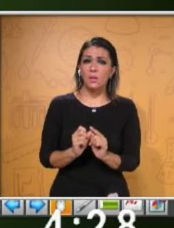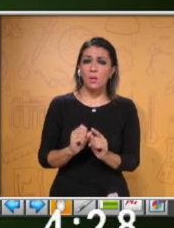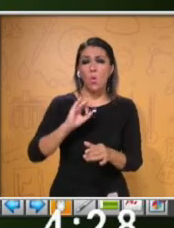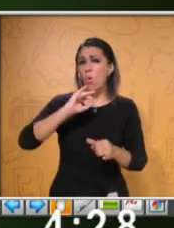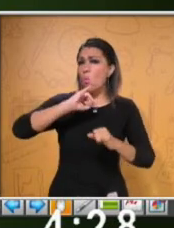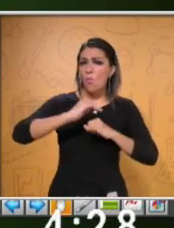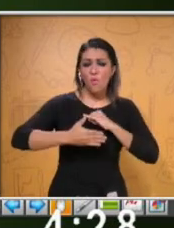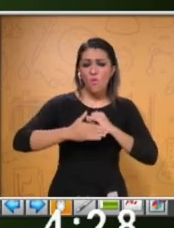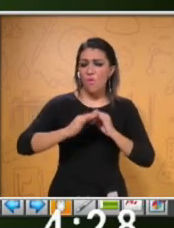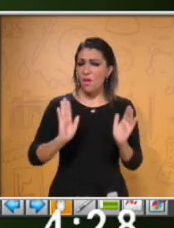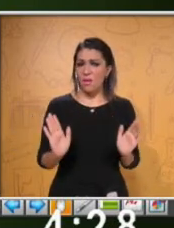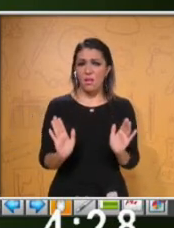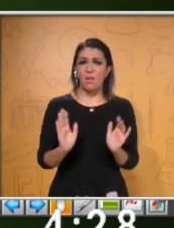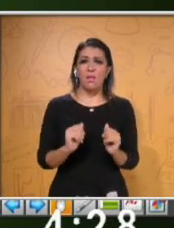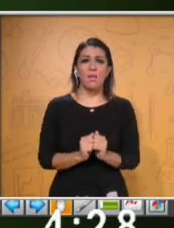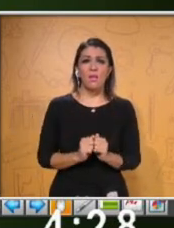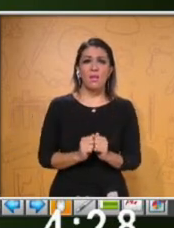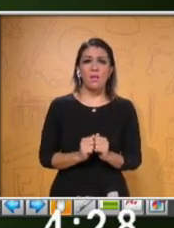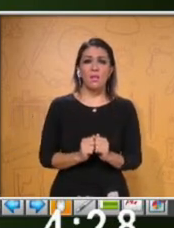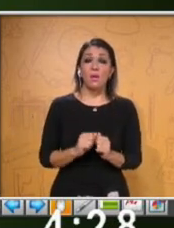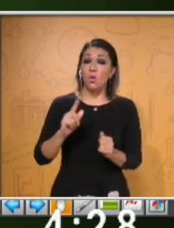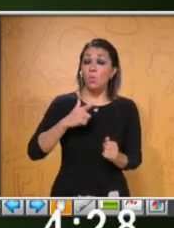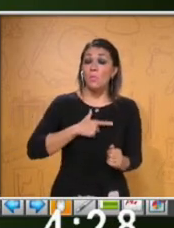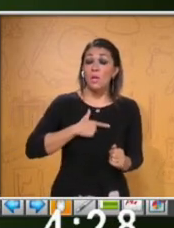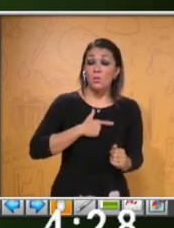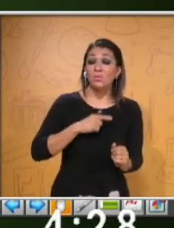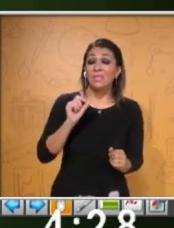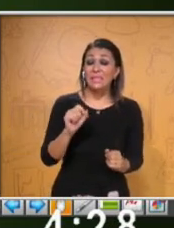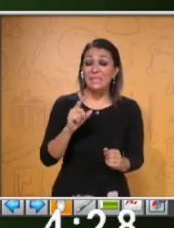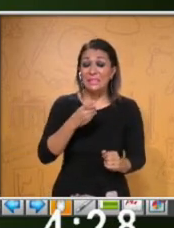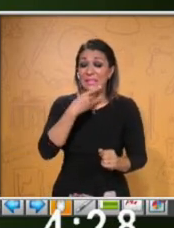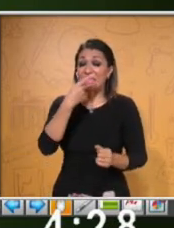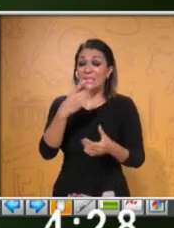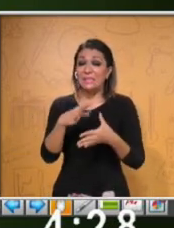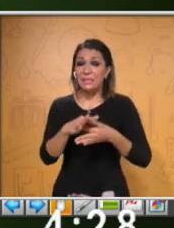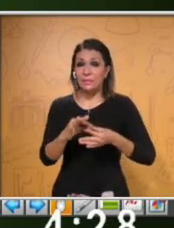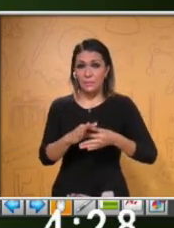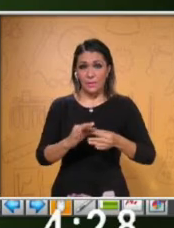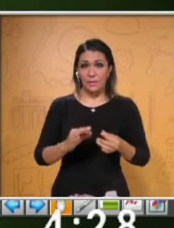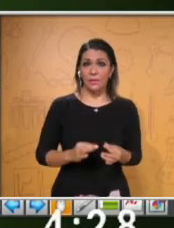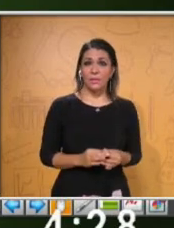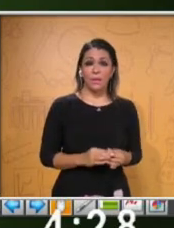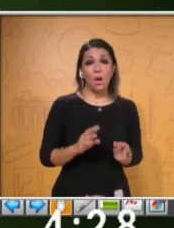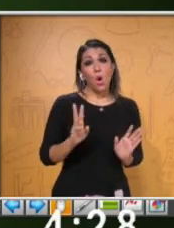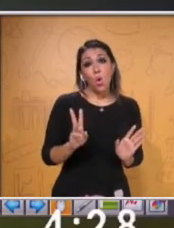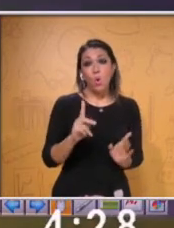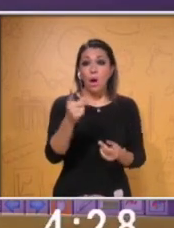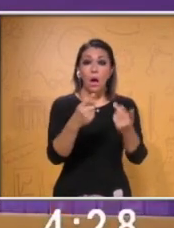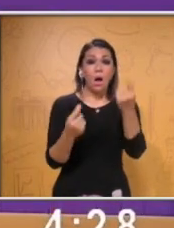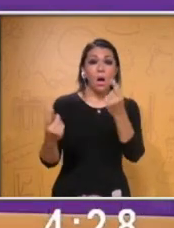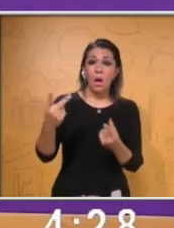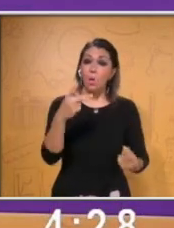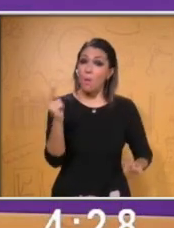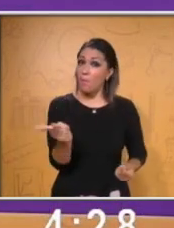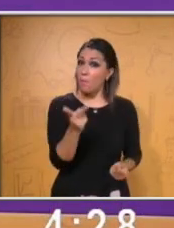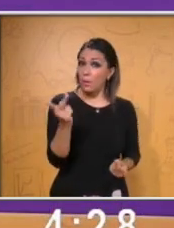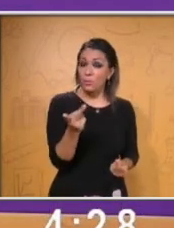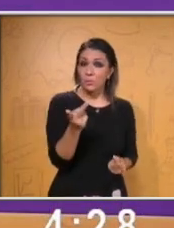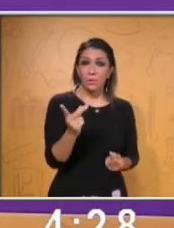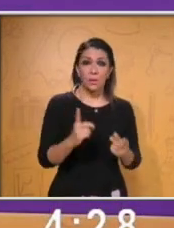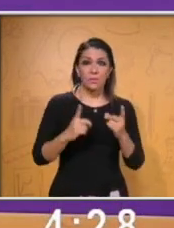finalmente... I'd like to say... Me gustaría decir... And... questions... ¿Alguna pregunta?